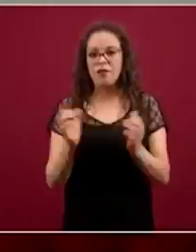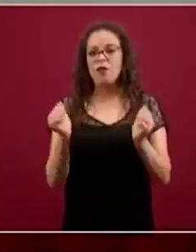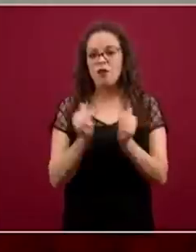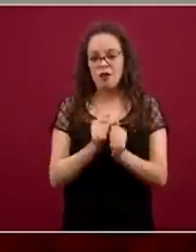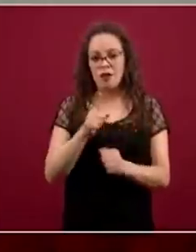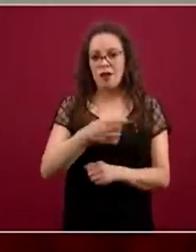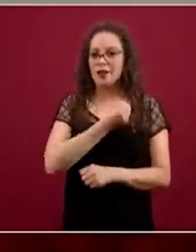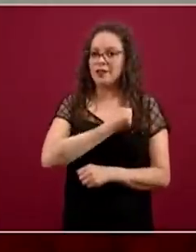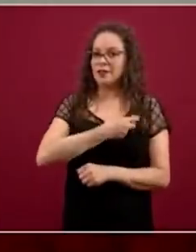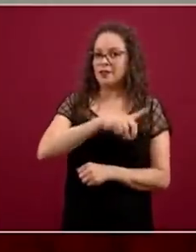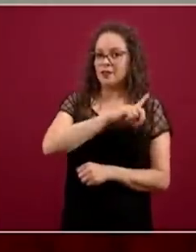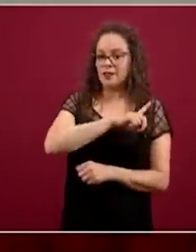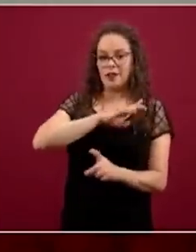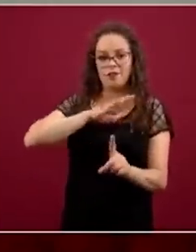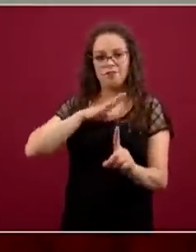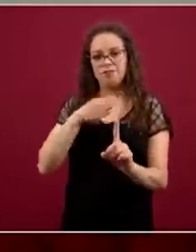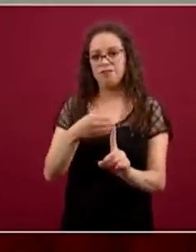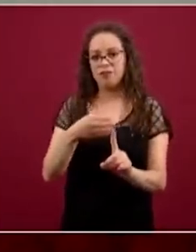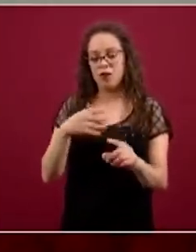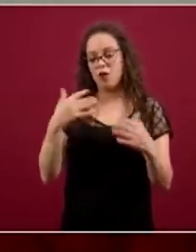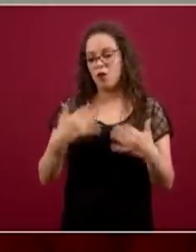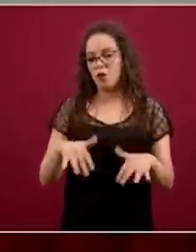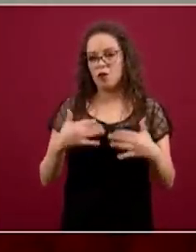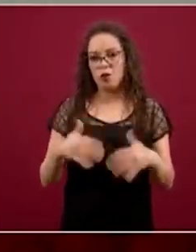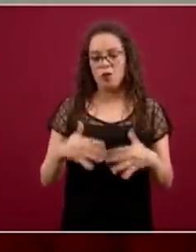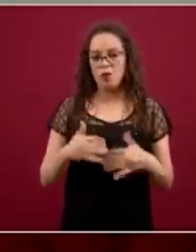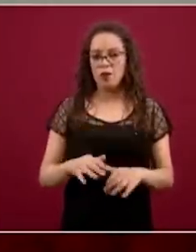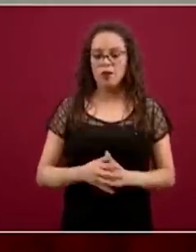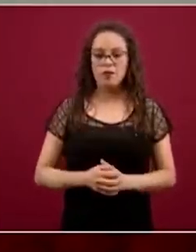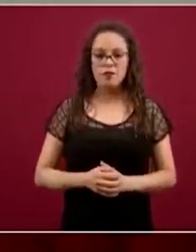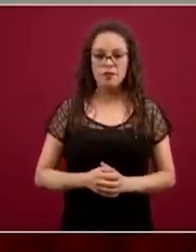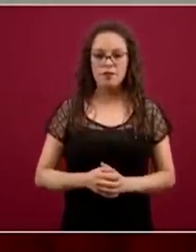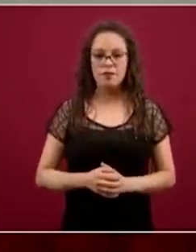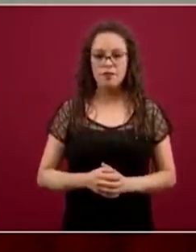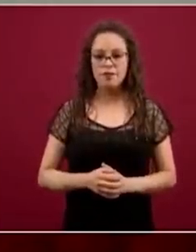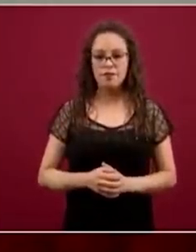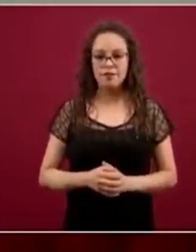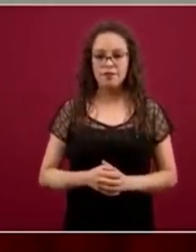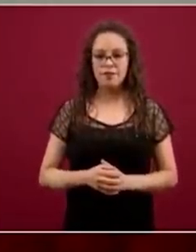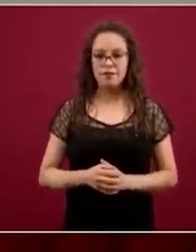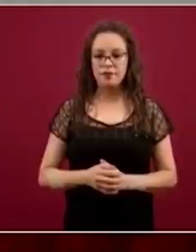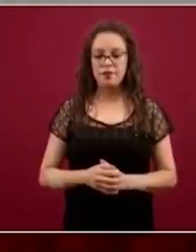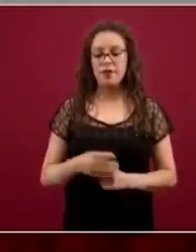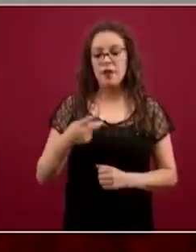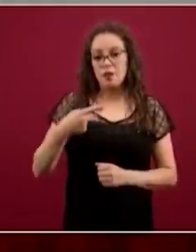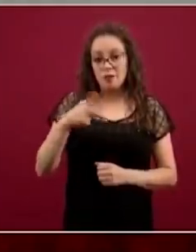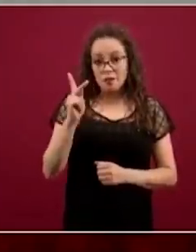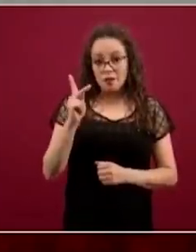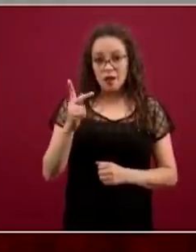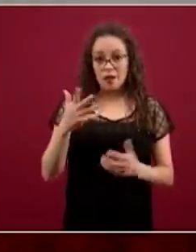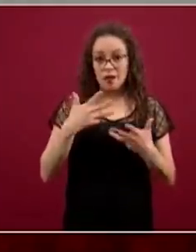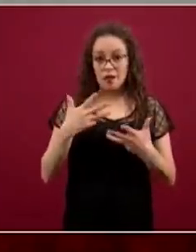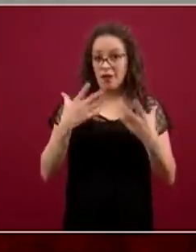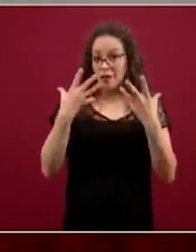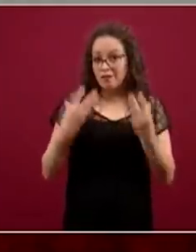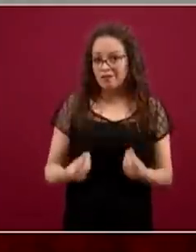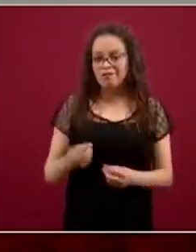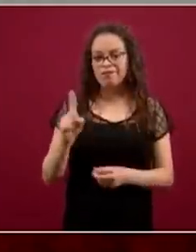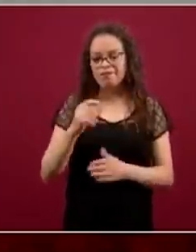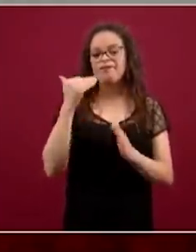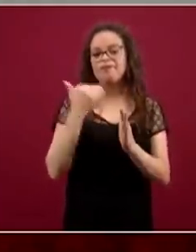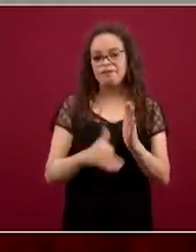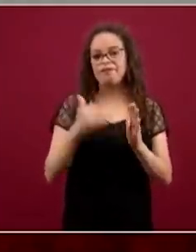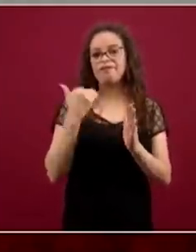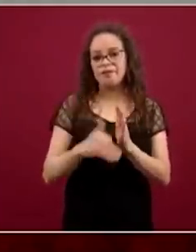gran, enorme aprecio. Pero desafortunadamente no tenemos todos los que necesitamos. Tenemos un déficit calculado